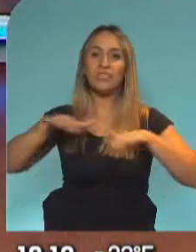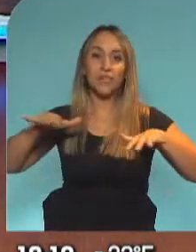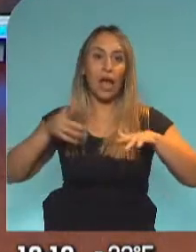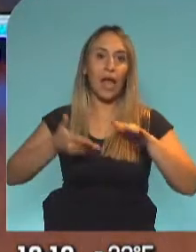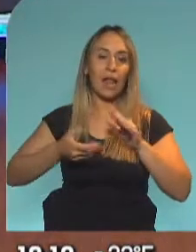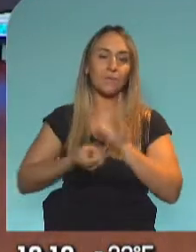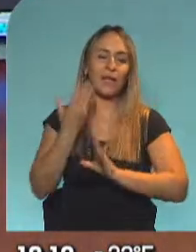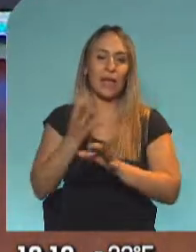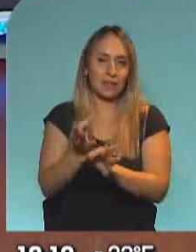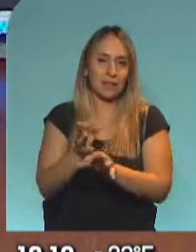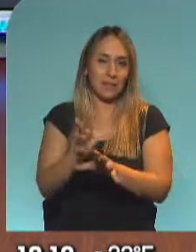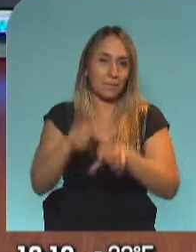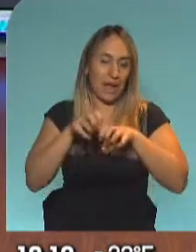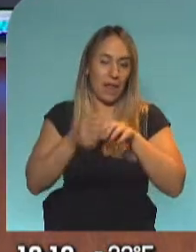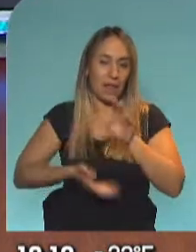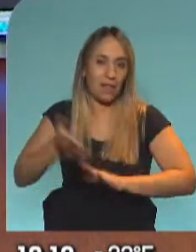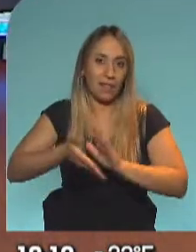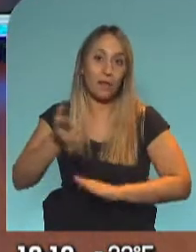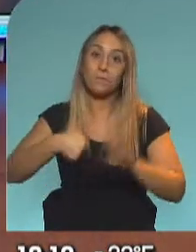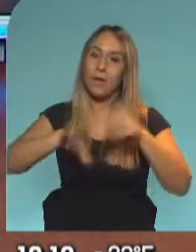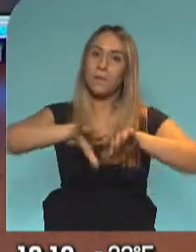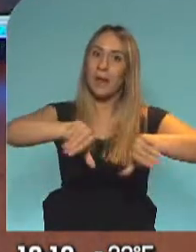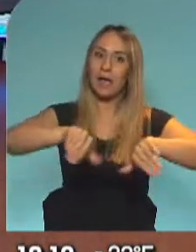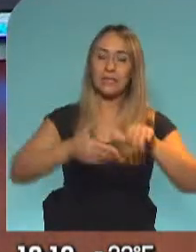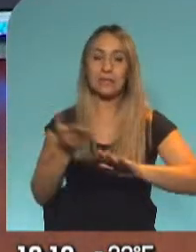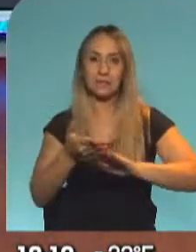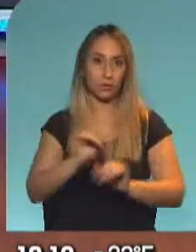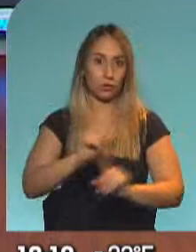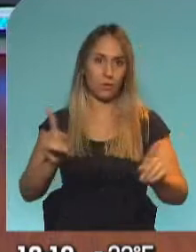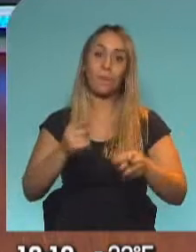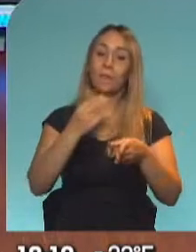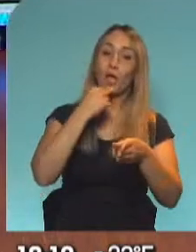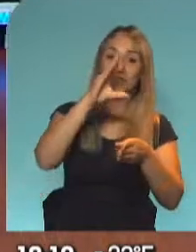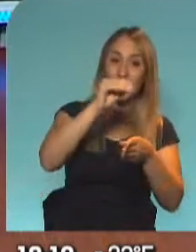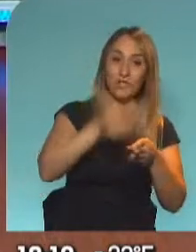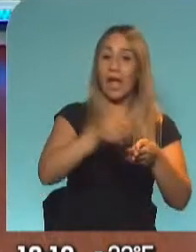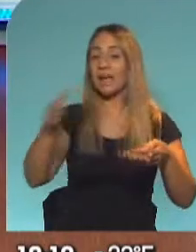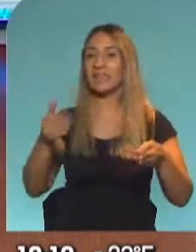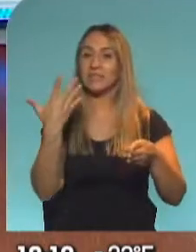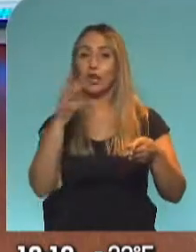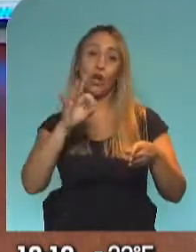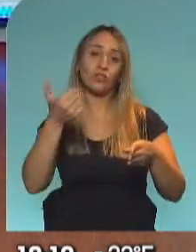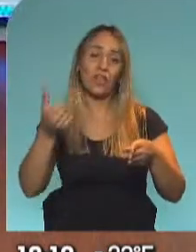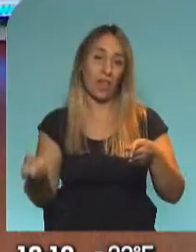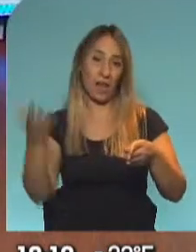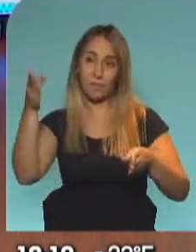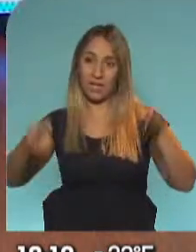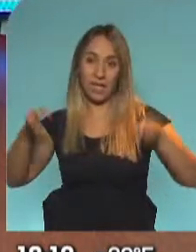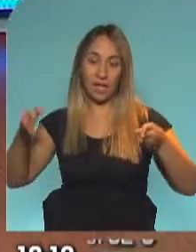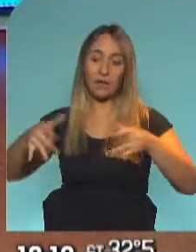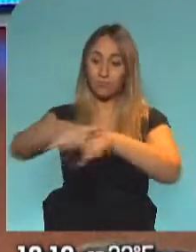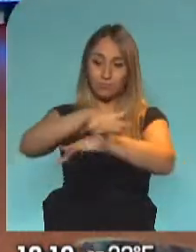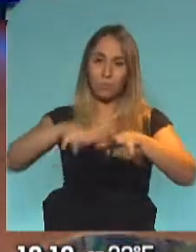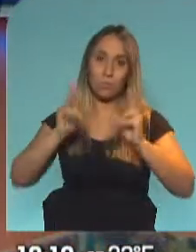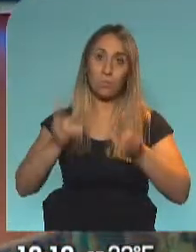mañana temprano. fundamentalmente en la costa atlántica. Desde las 23 hasta las 5 o 6 de la mañana sería esta restricción.